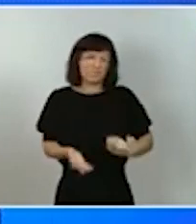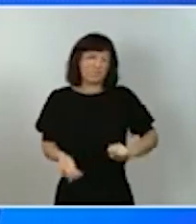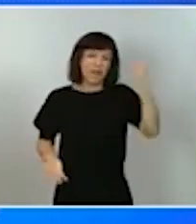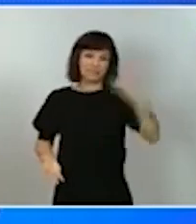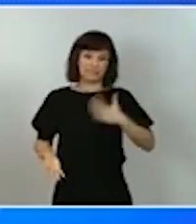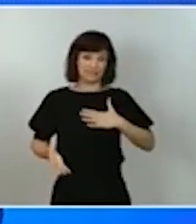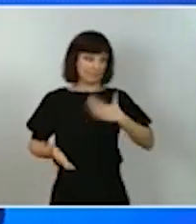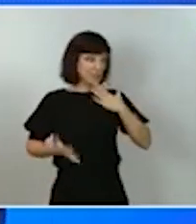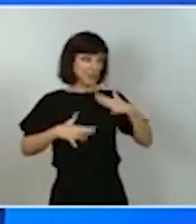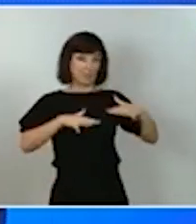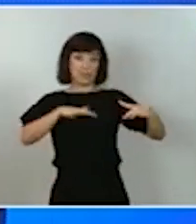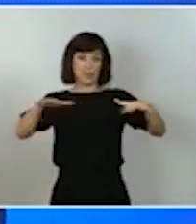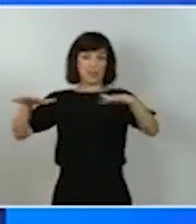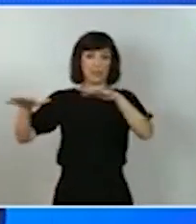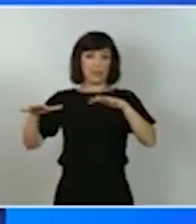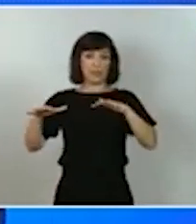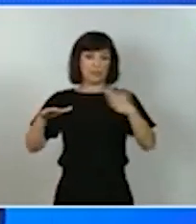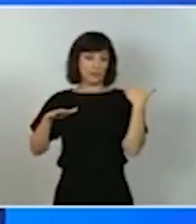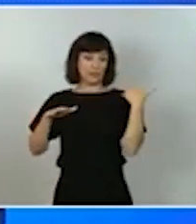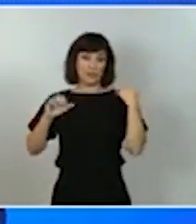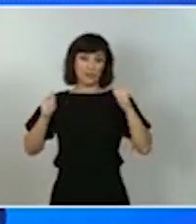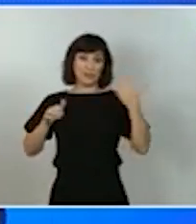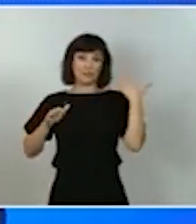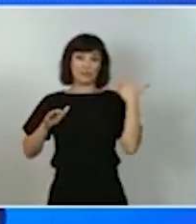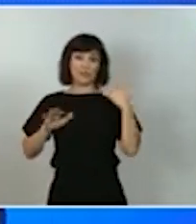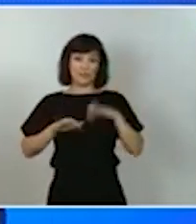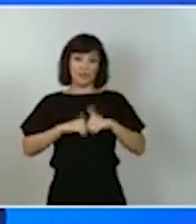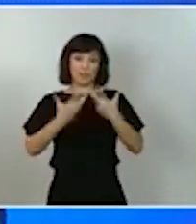desde el restablecimiento de la democracia